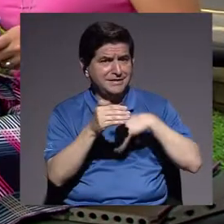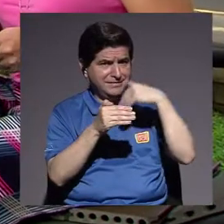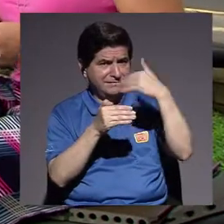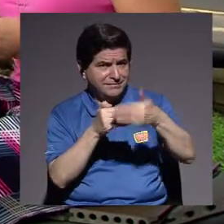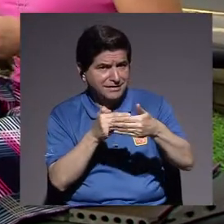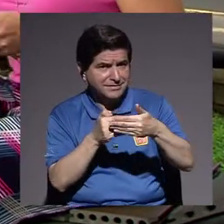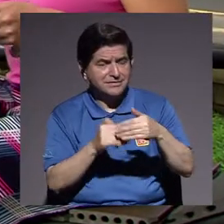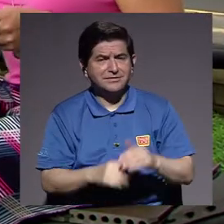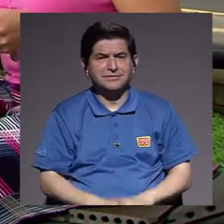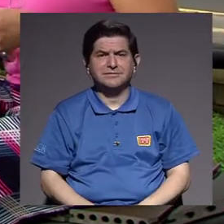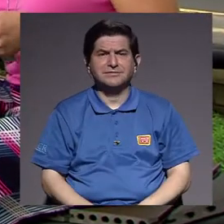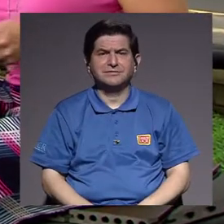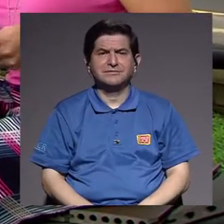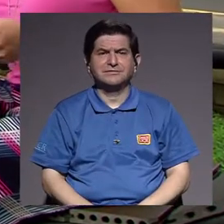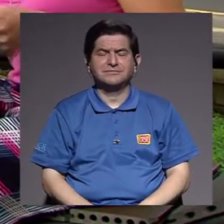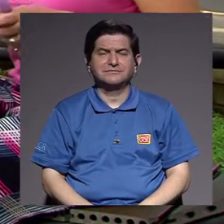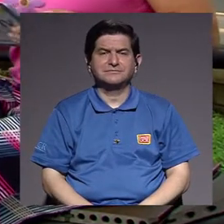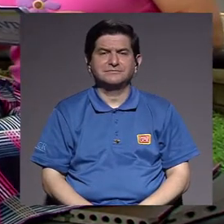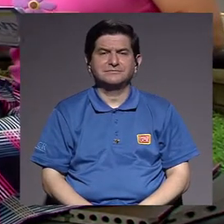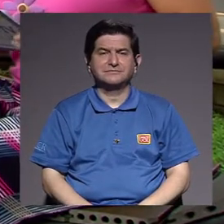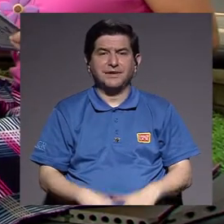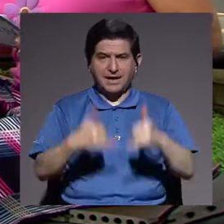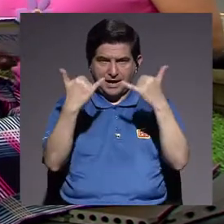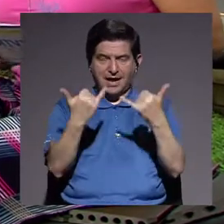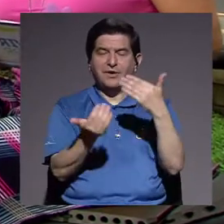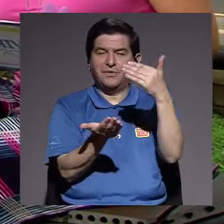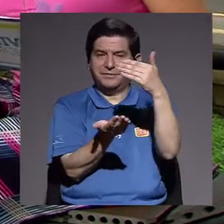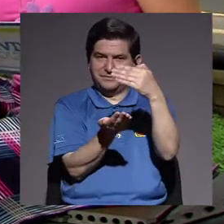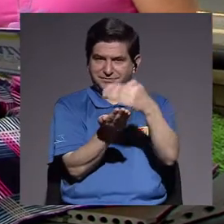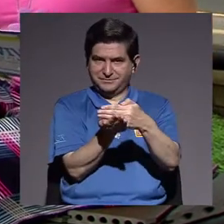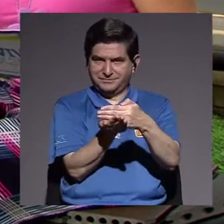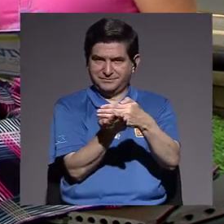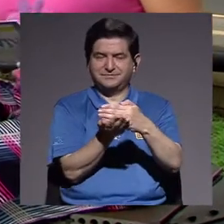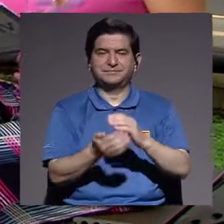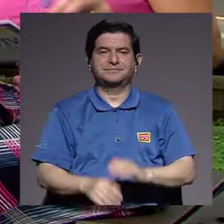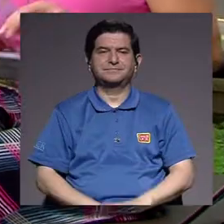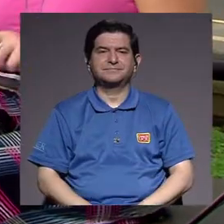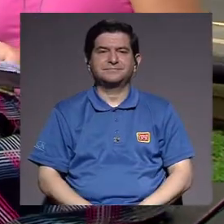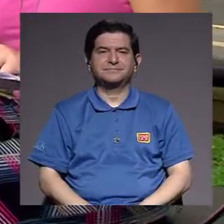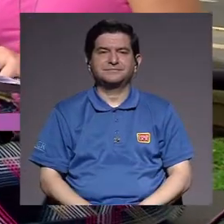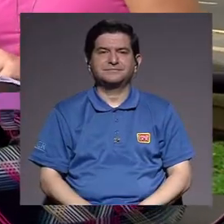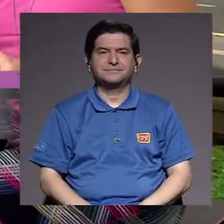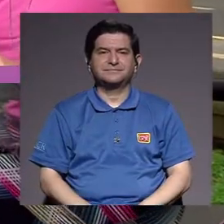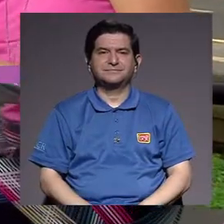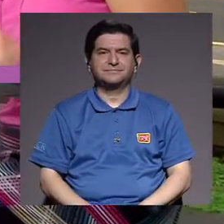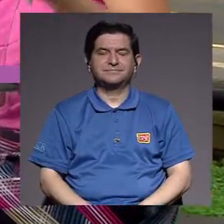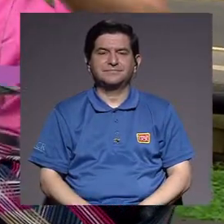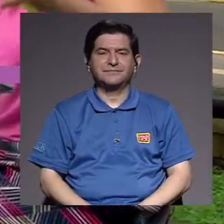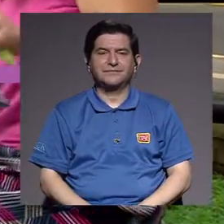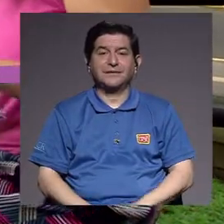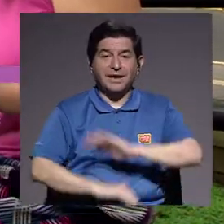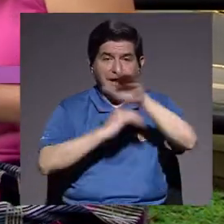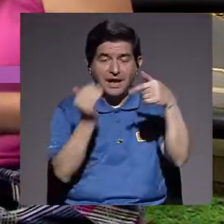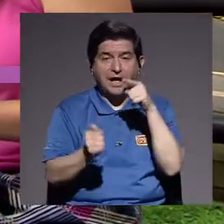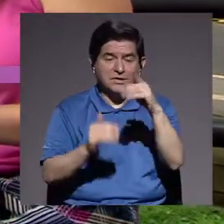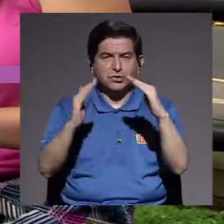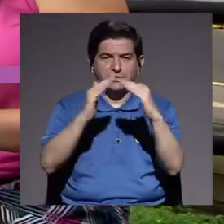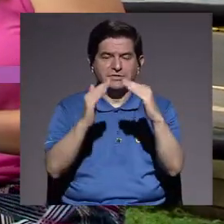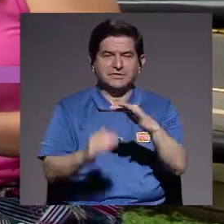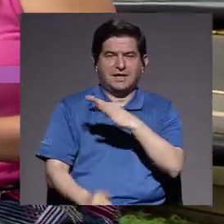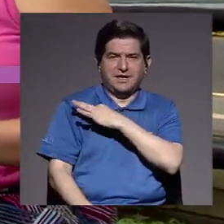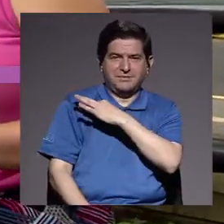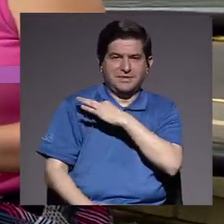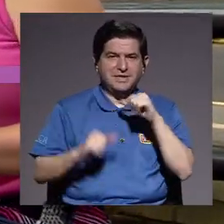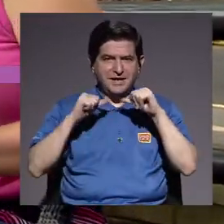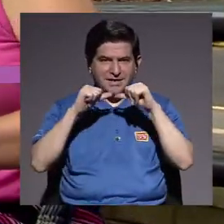Acerca de eso que estamos conversando. Vamos a hacer una pausa en esta conversación. A todos en casa, los invitamos